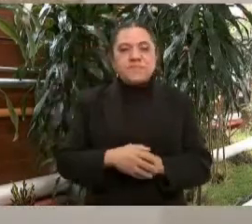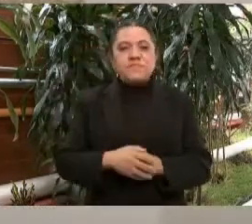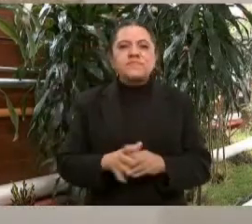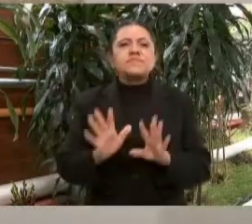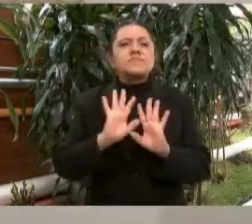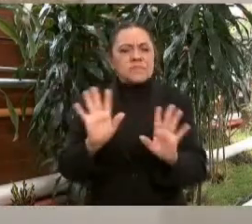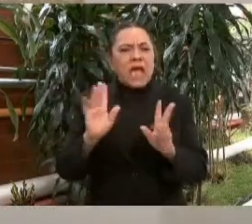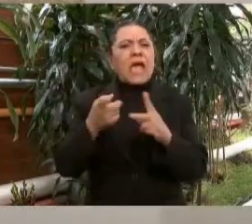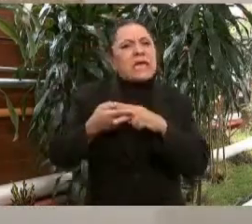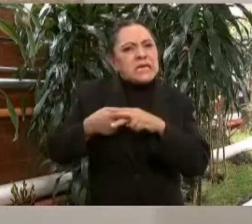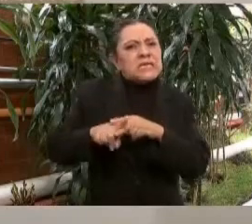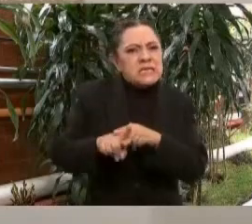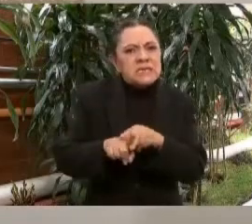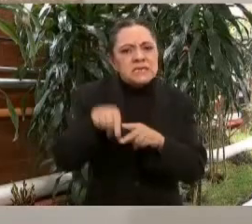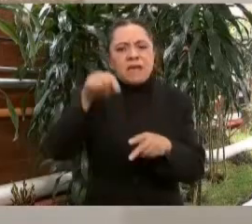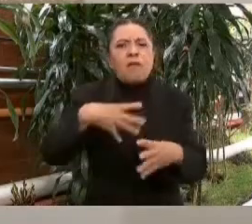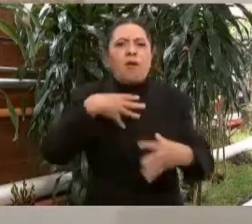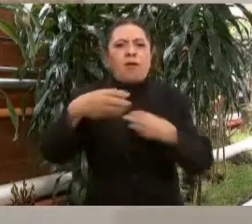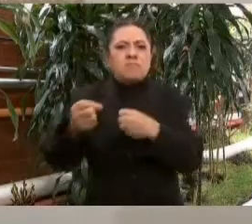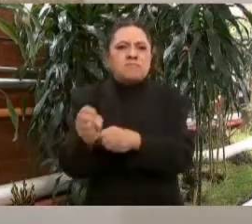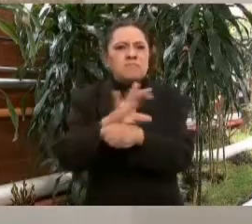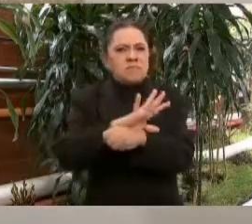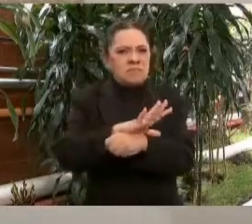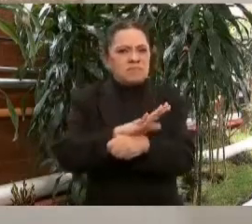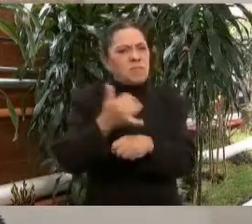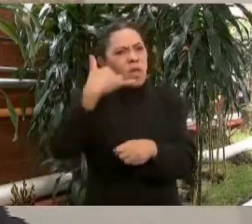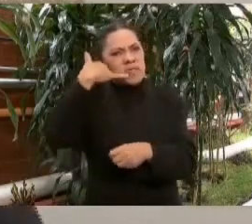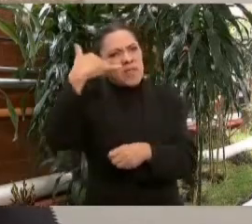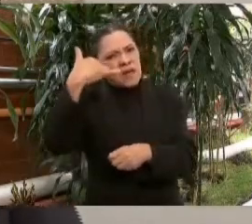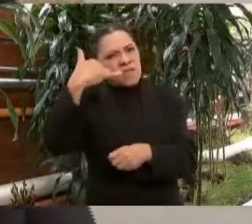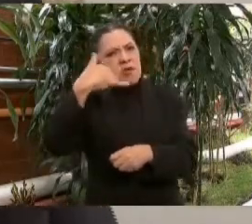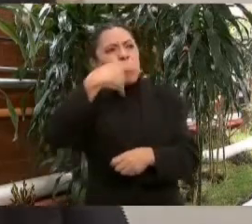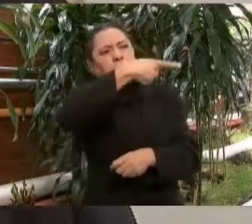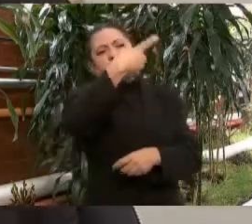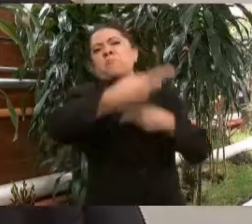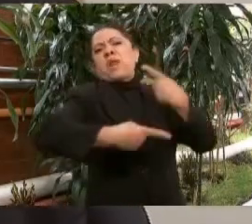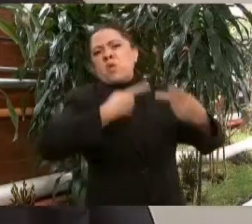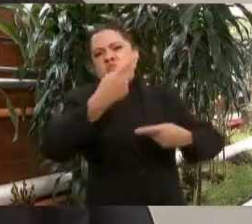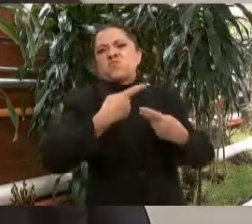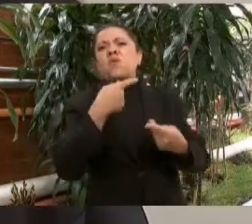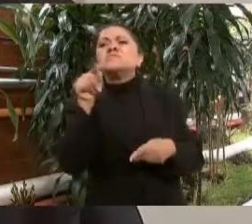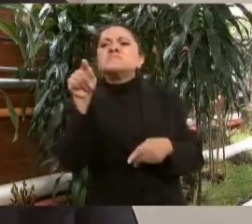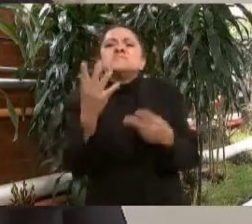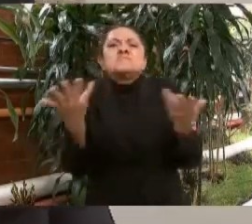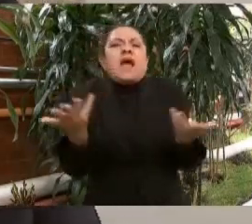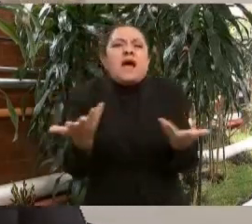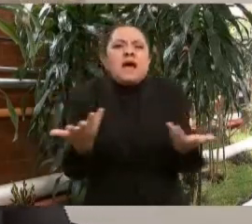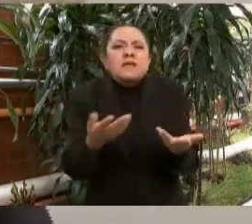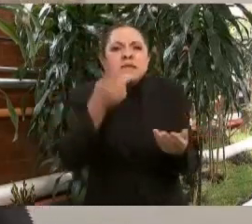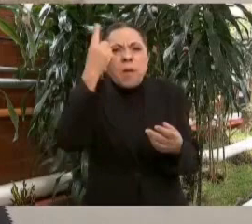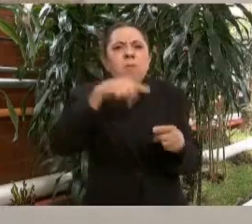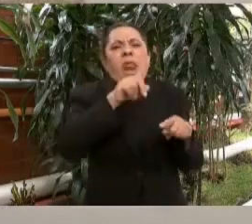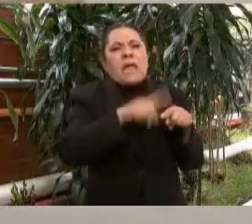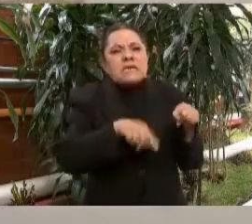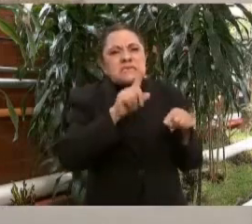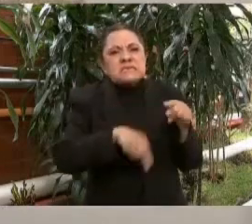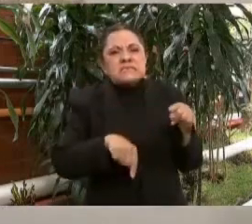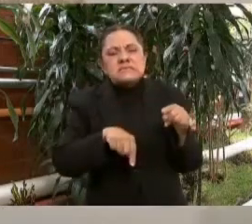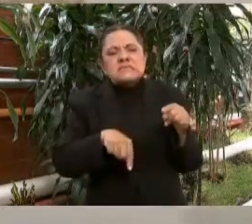pandemia por teléfono, me preguntó cómo le está haciendo para enfrentar la pandemia.